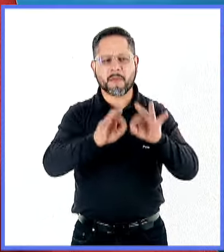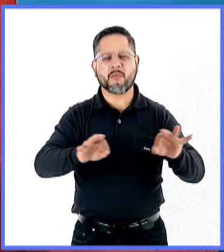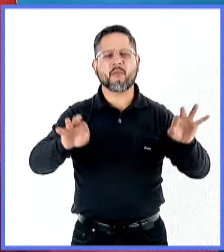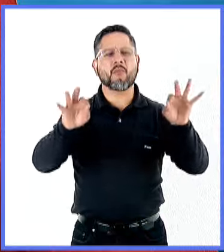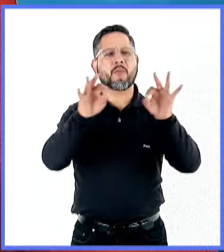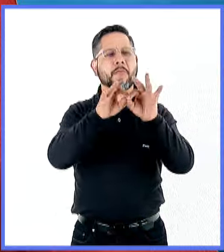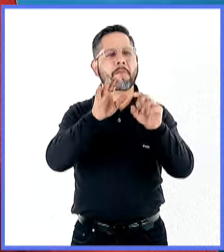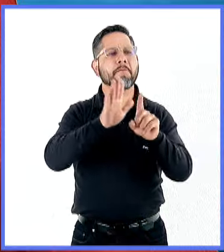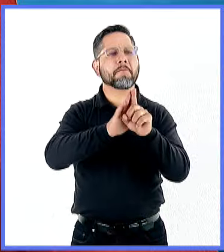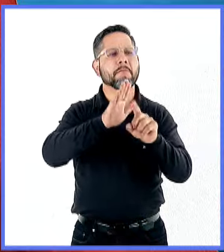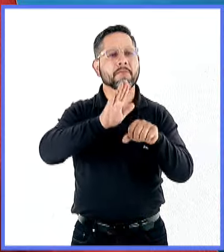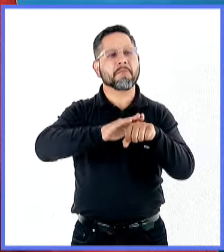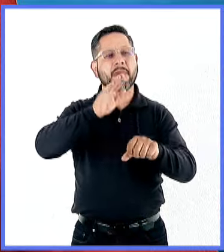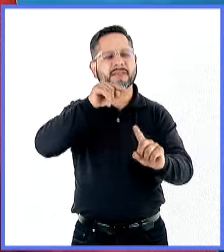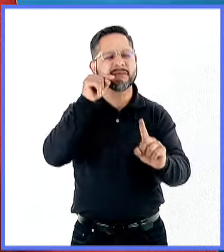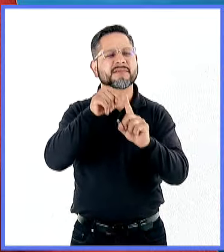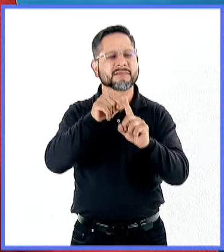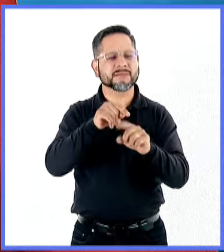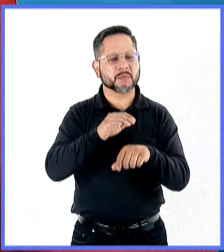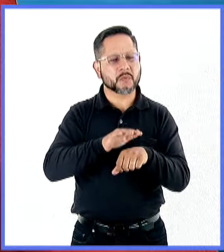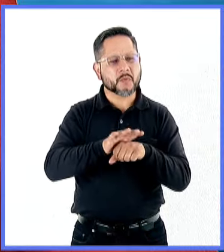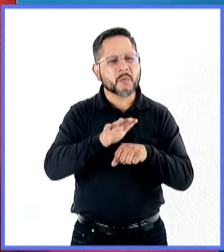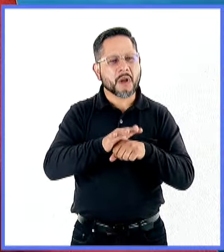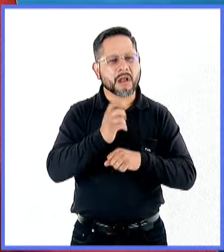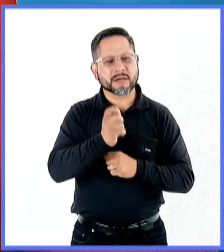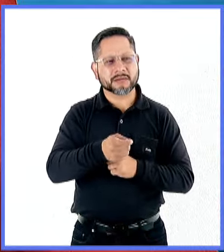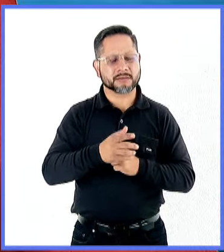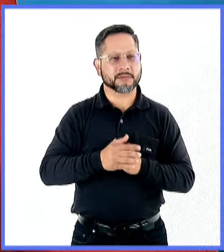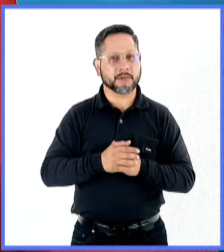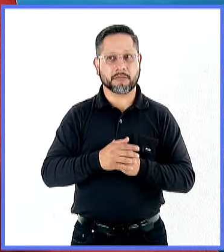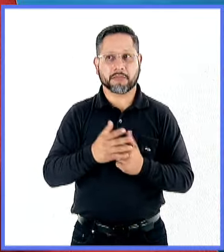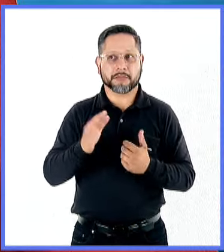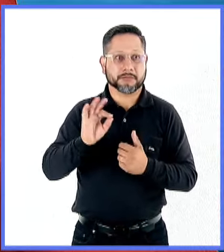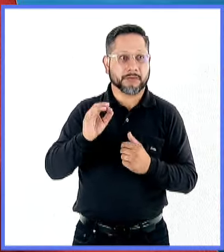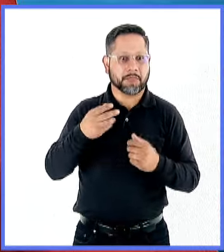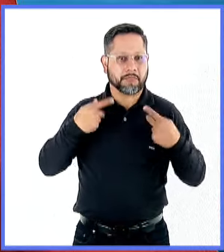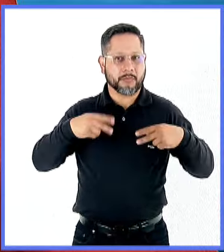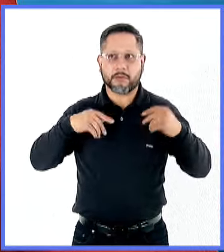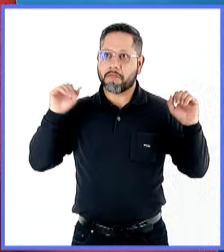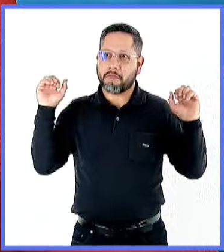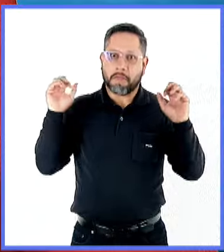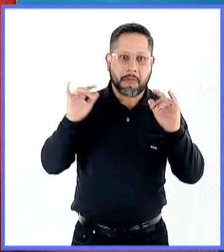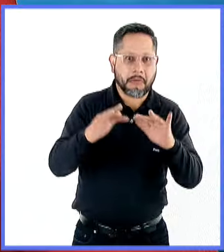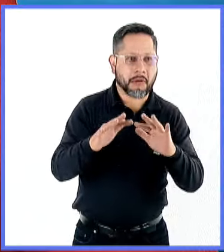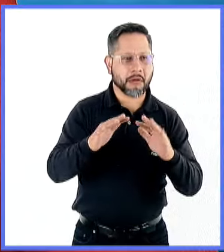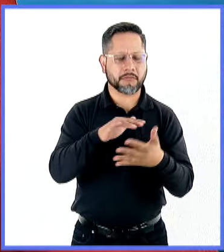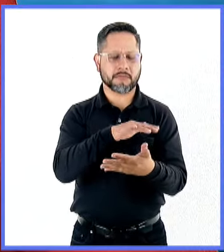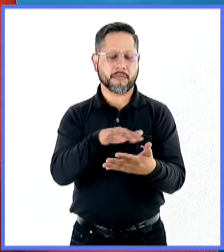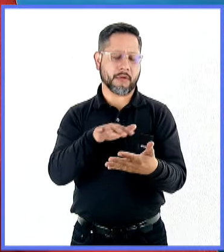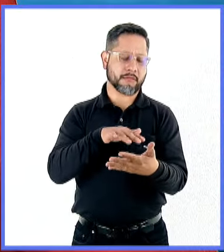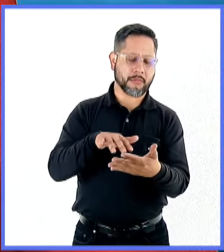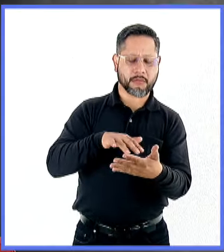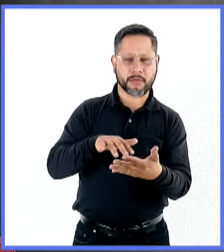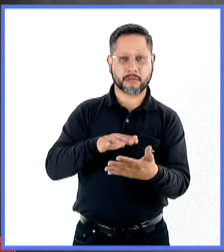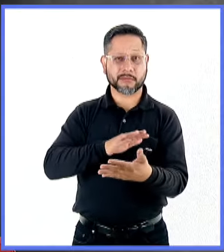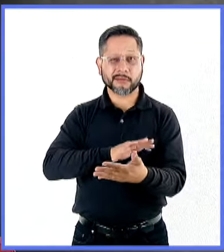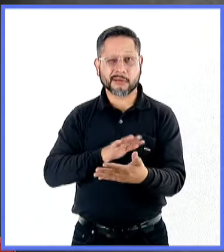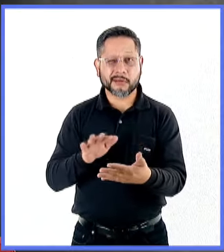feria que, bueno, se diversifica? Porque no es solamente un encuentro literario, sino cultural, como lo acaba de mencionar.